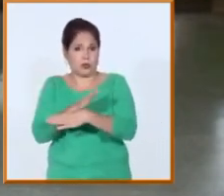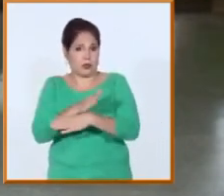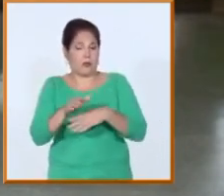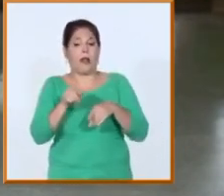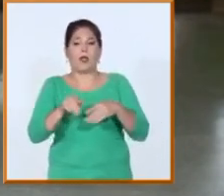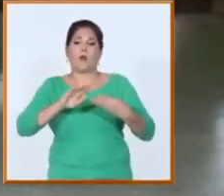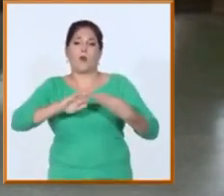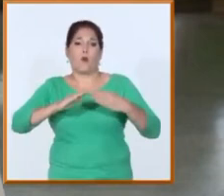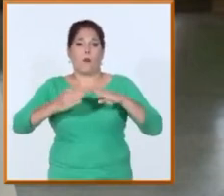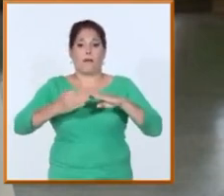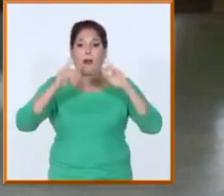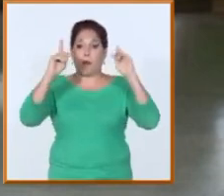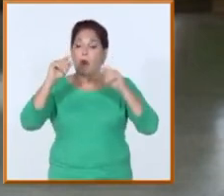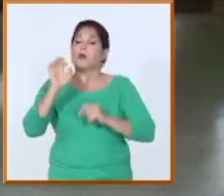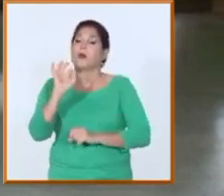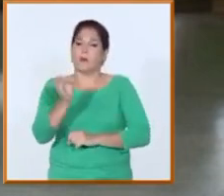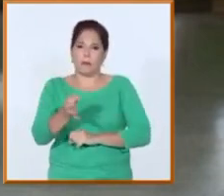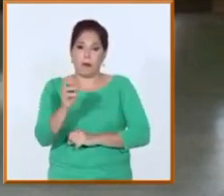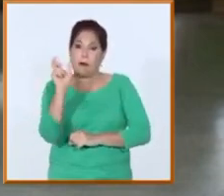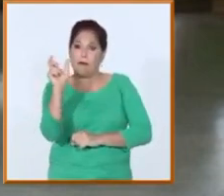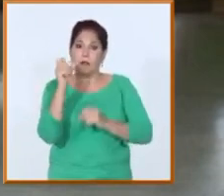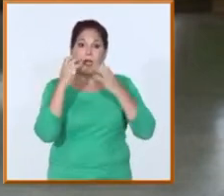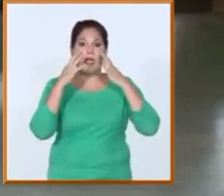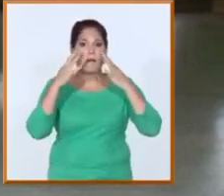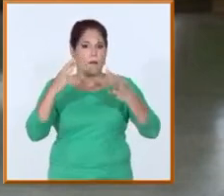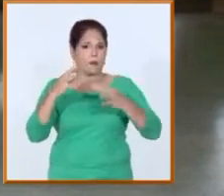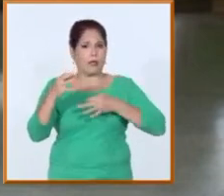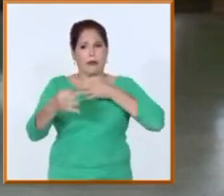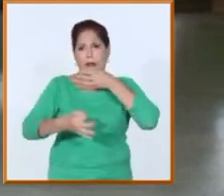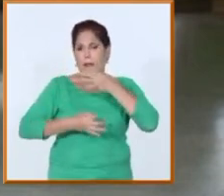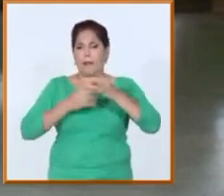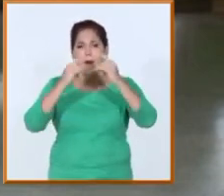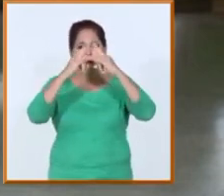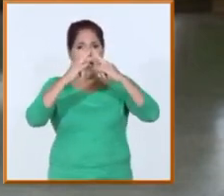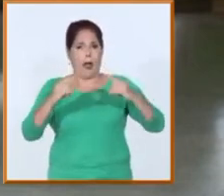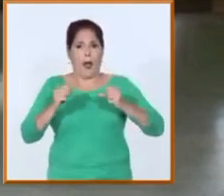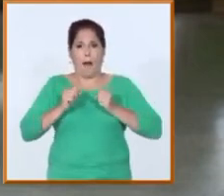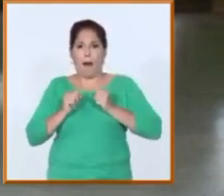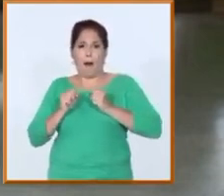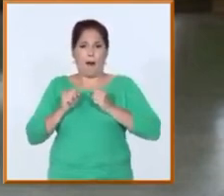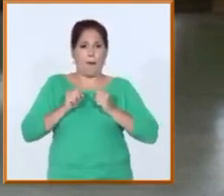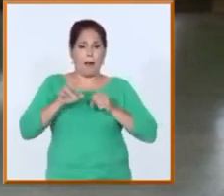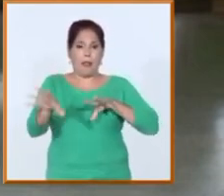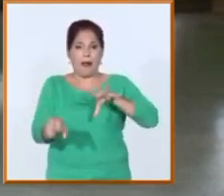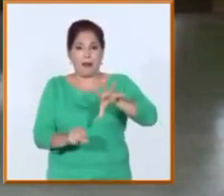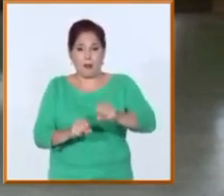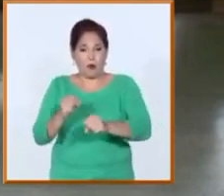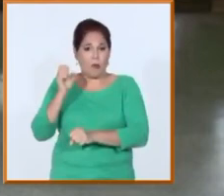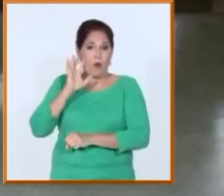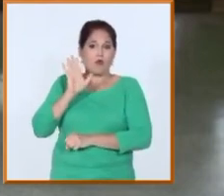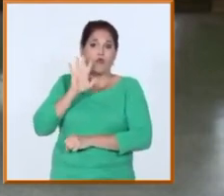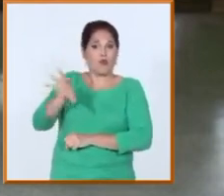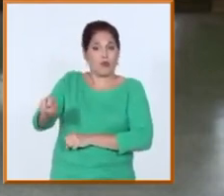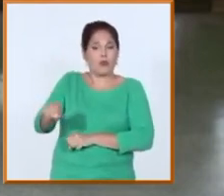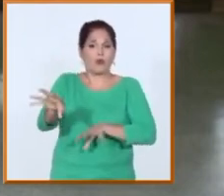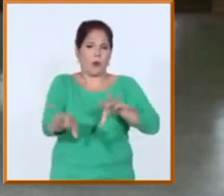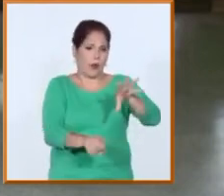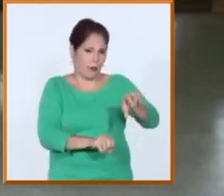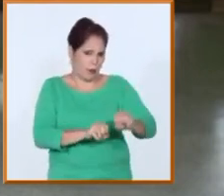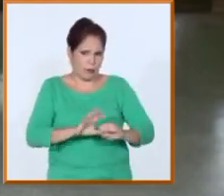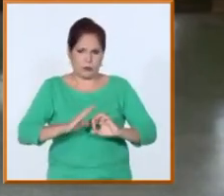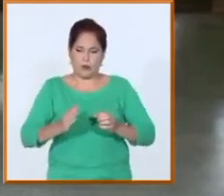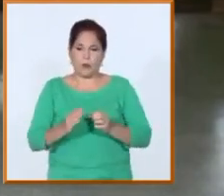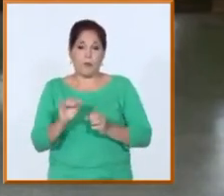debate debate político fecha señalada acampada recogida de materias todo y fue muy positivo muy